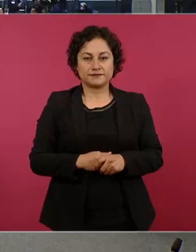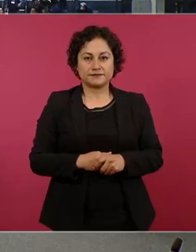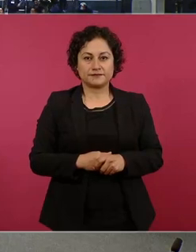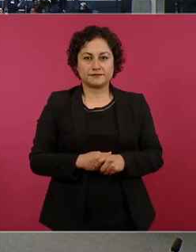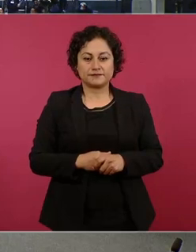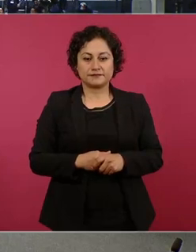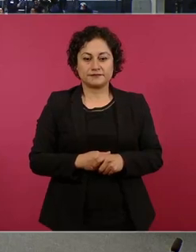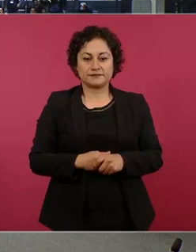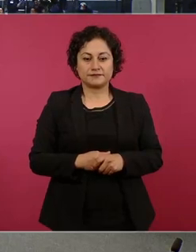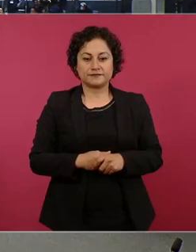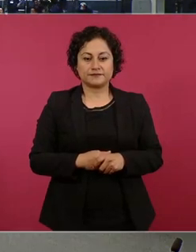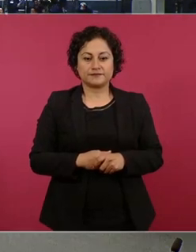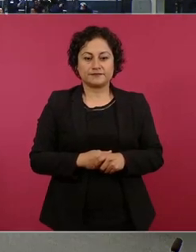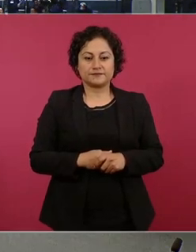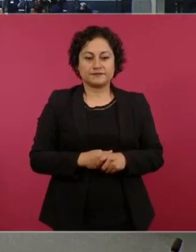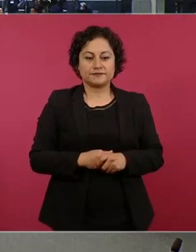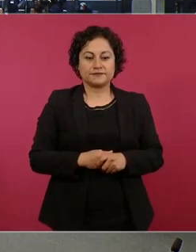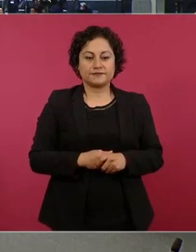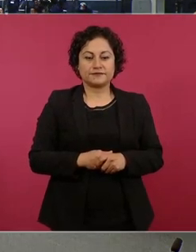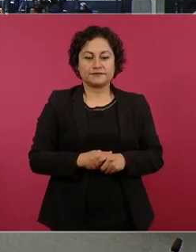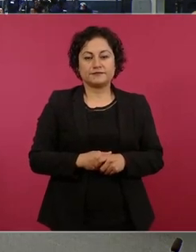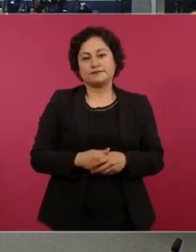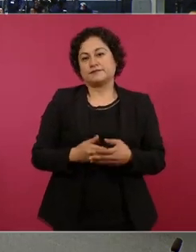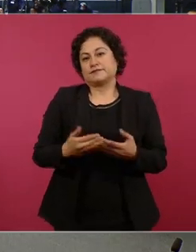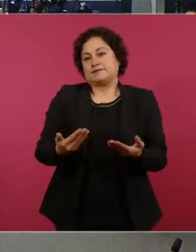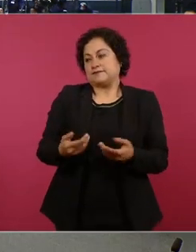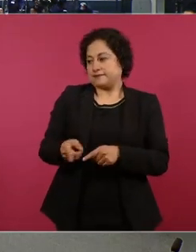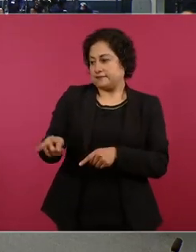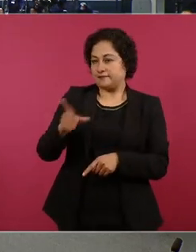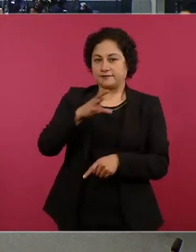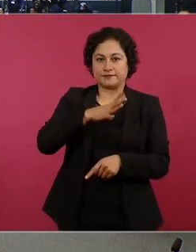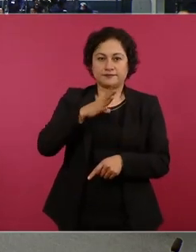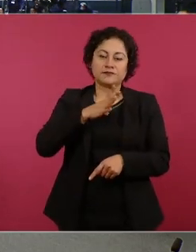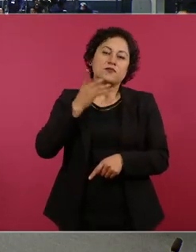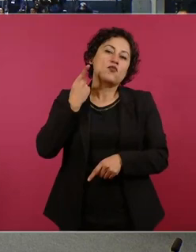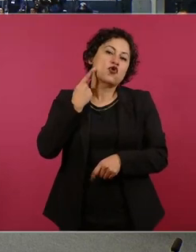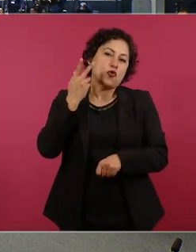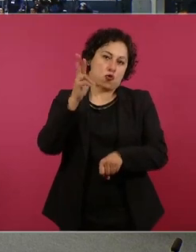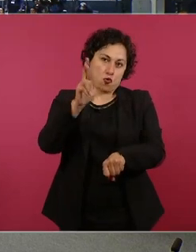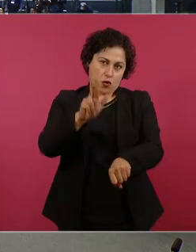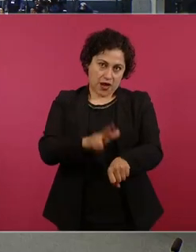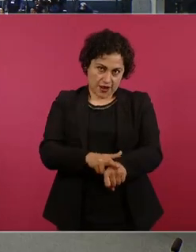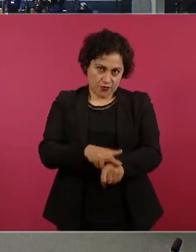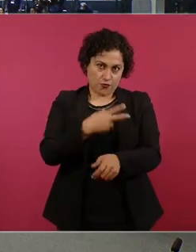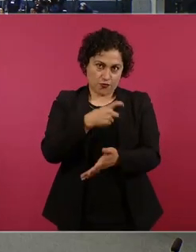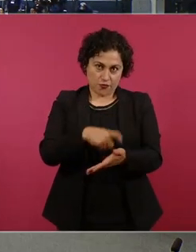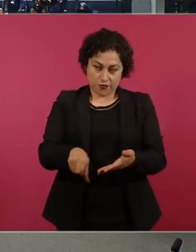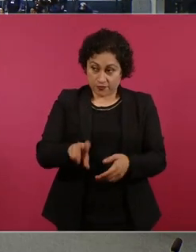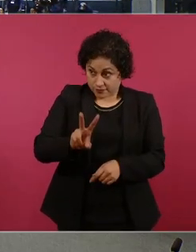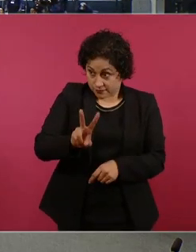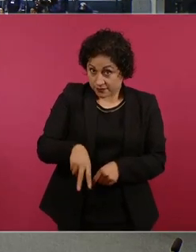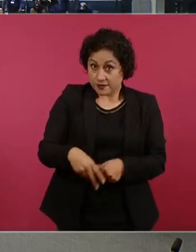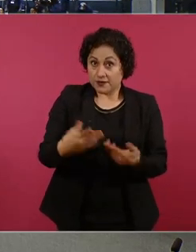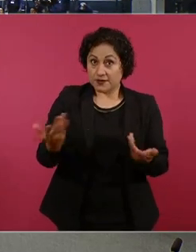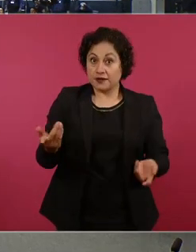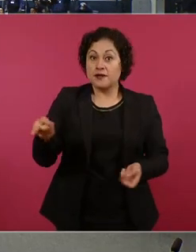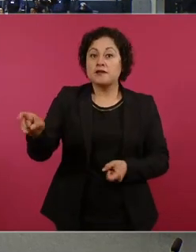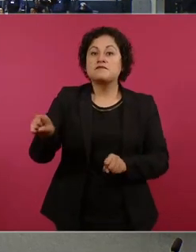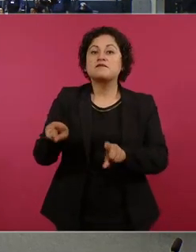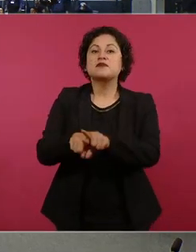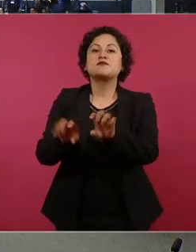y aquí está el procurador del consumidor no regale afecto no lo compre